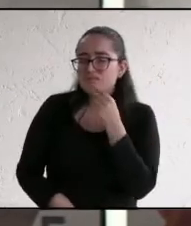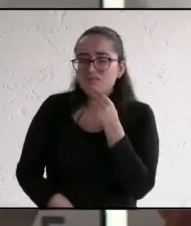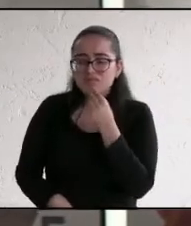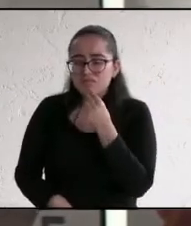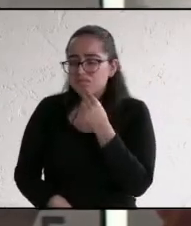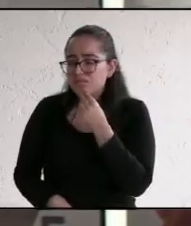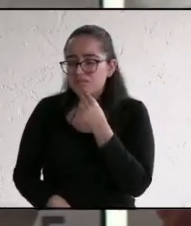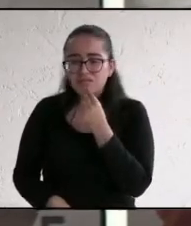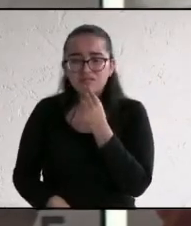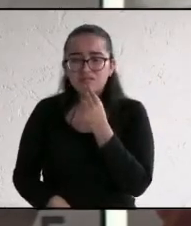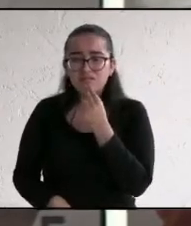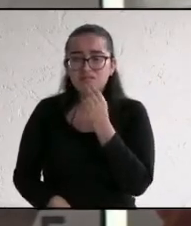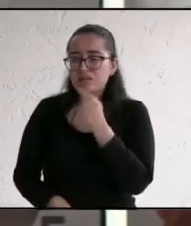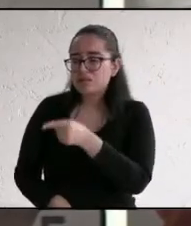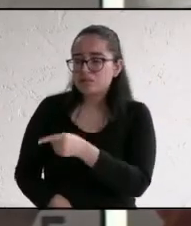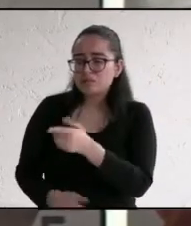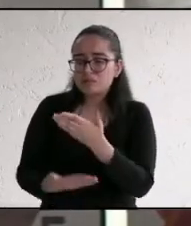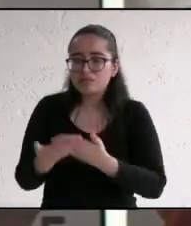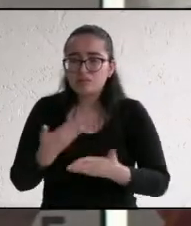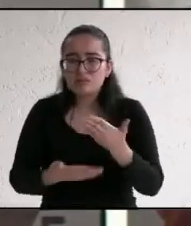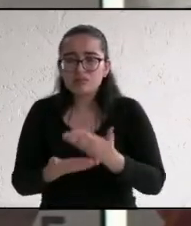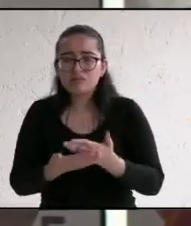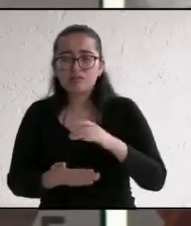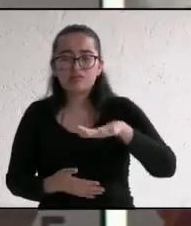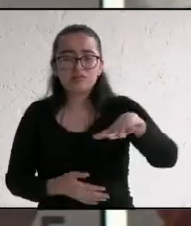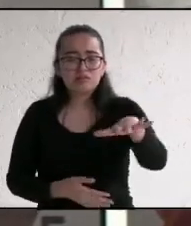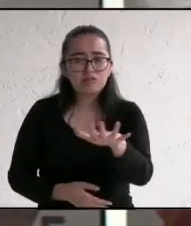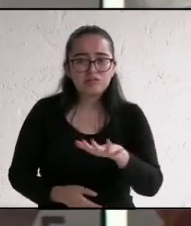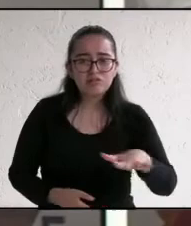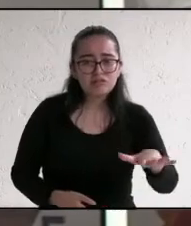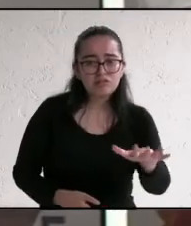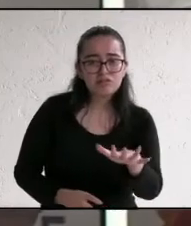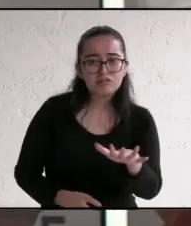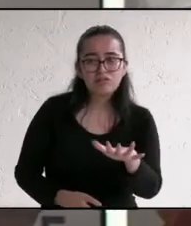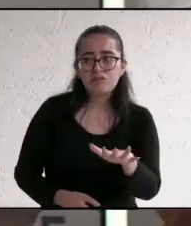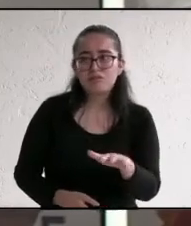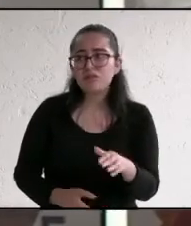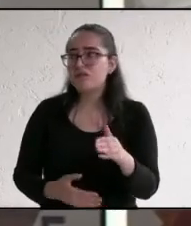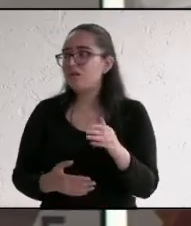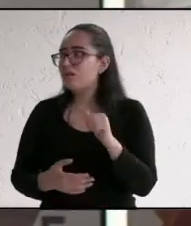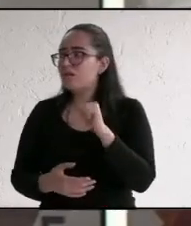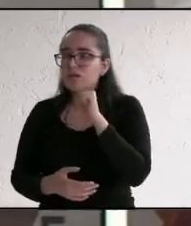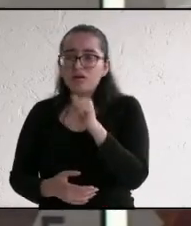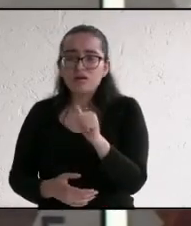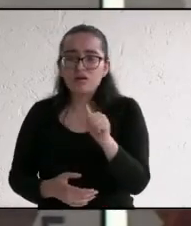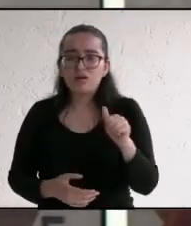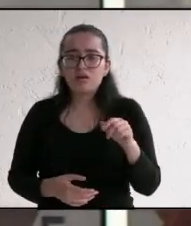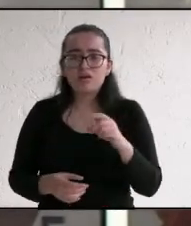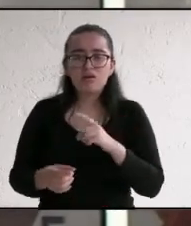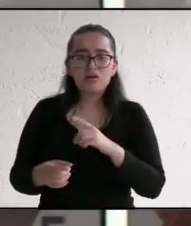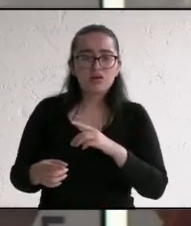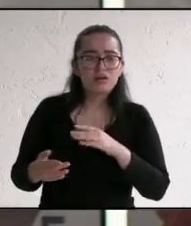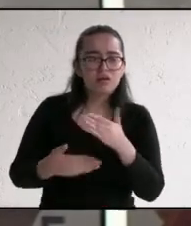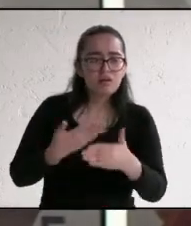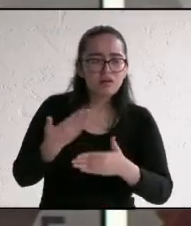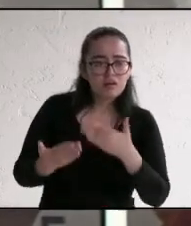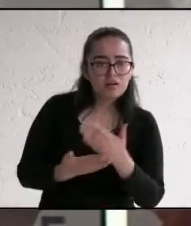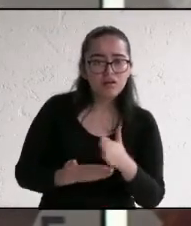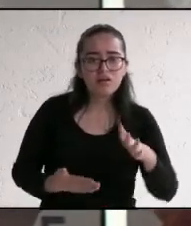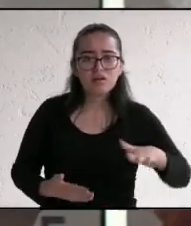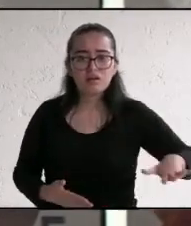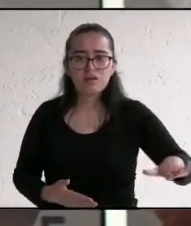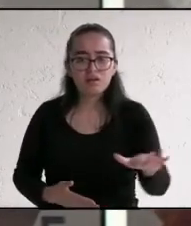desarrollo social ni mucho menos sustentable. Dentro del desarrollo social y sustentable tenemos que activar